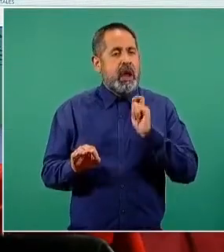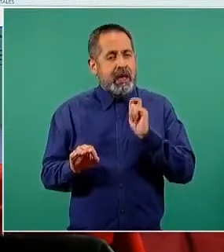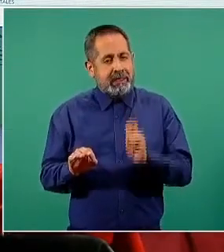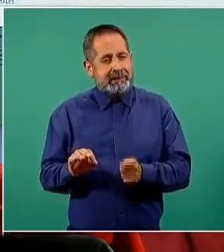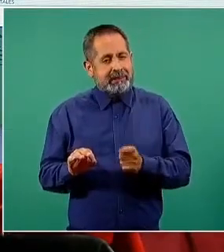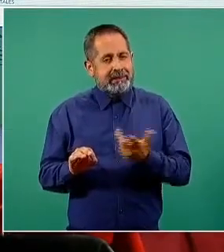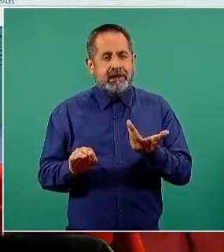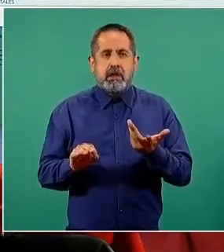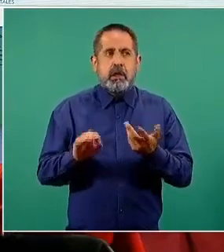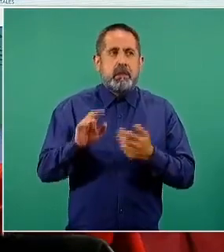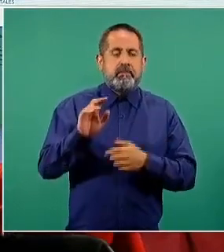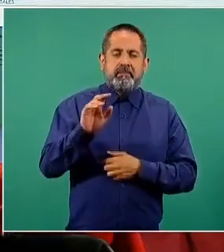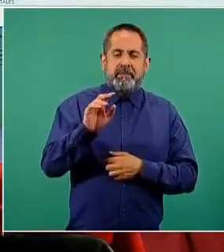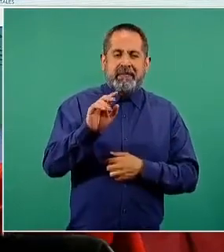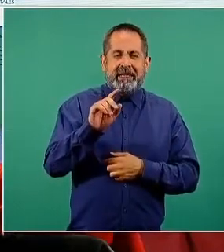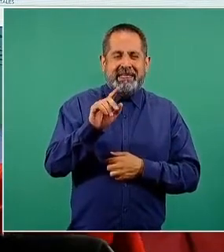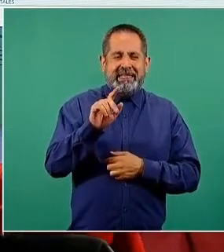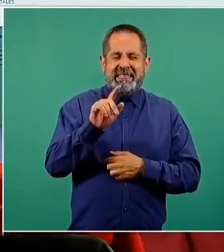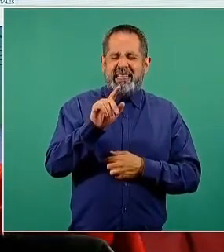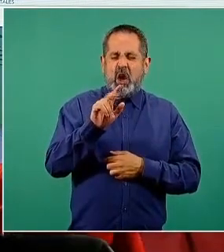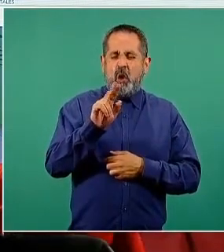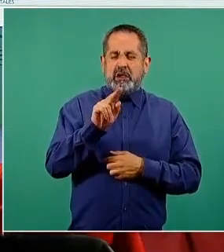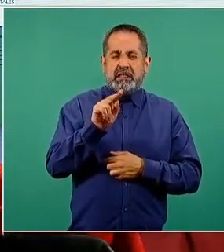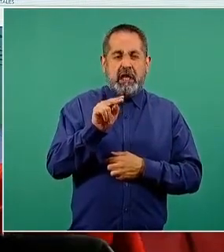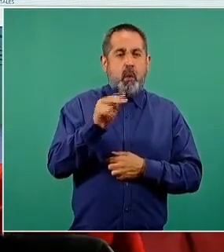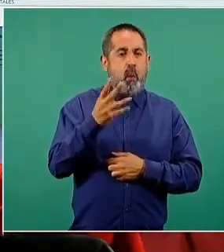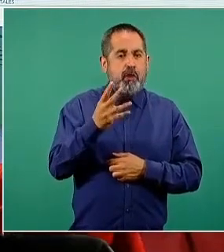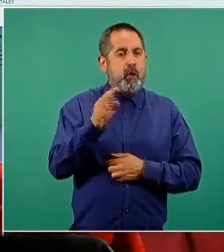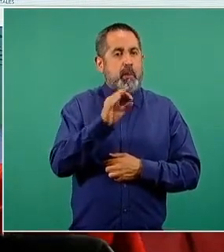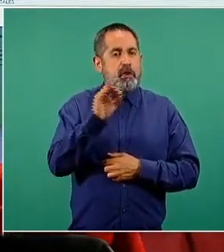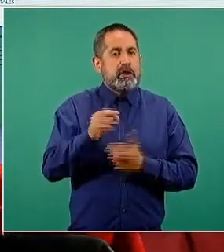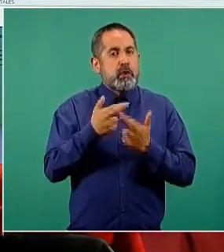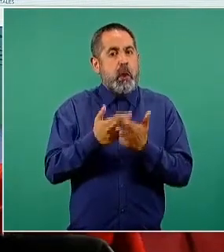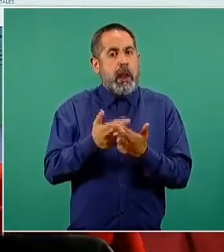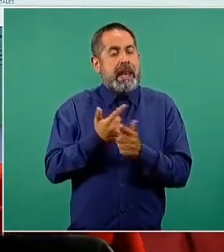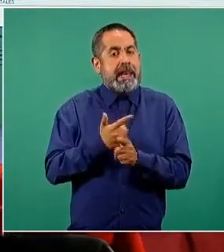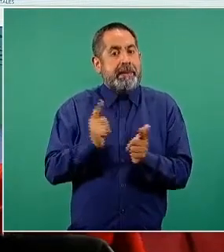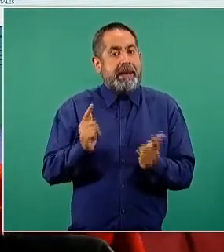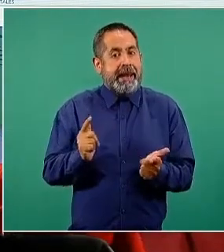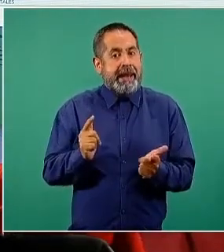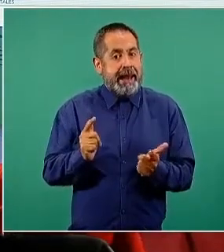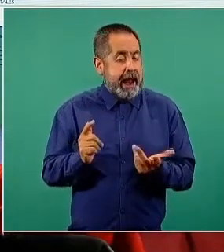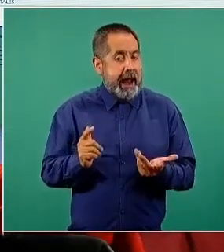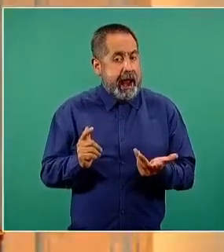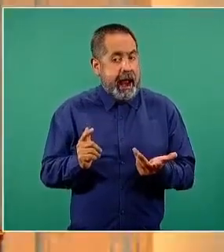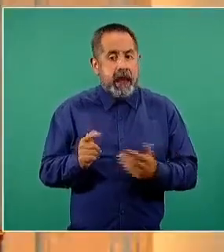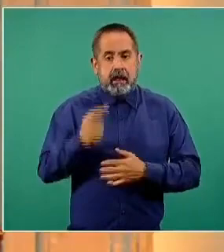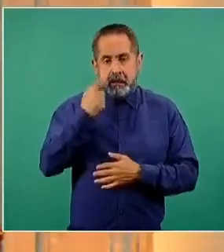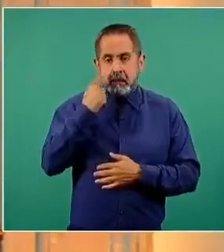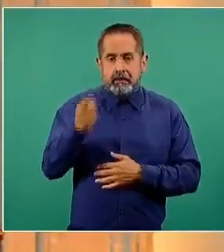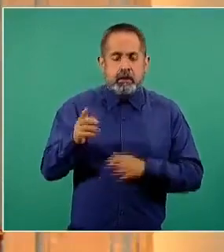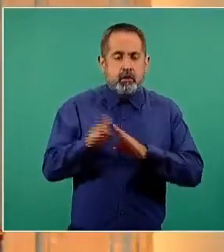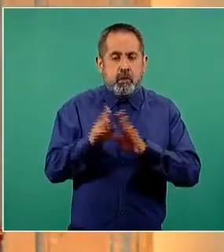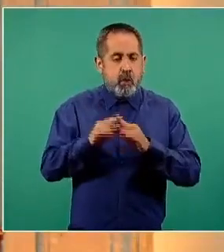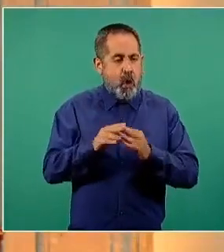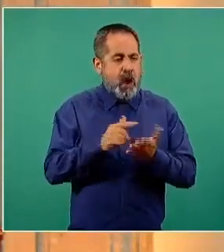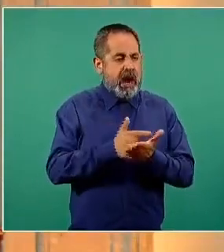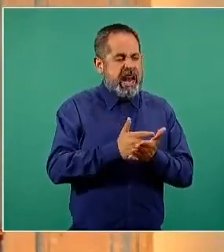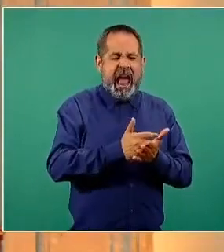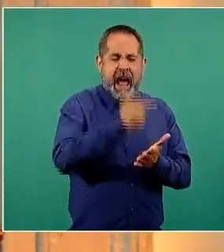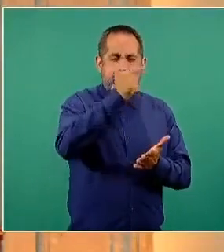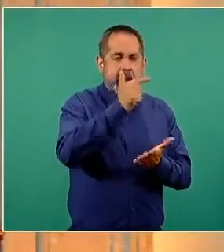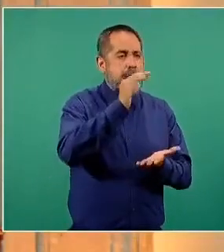de camas. Por lo tanto, en este momento, por un lado vemos en las curvas disminución en la presentación de casos graves,